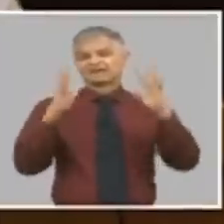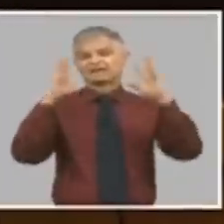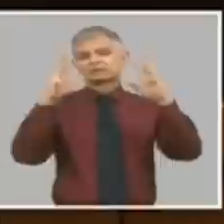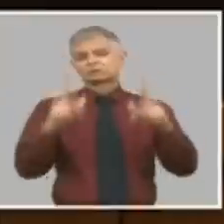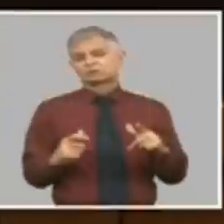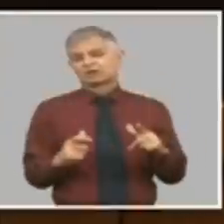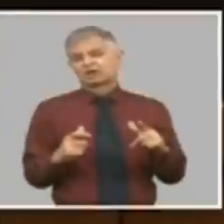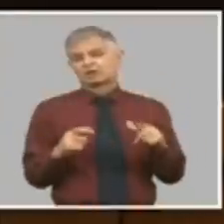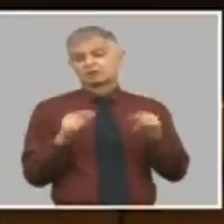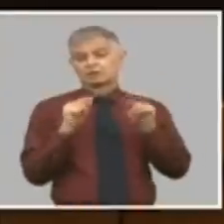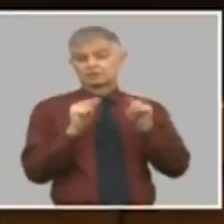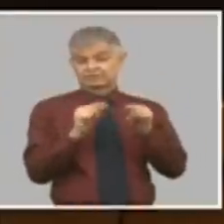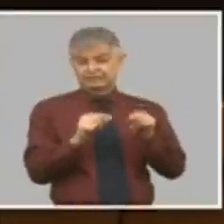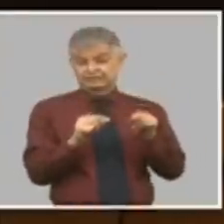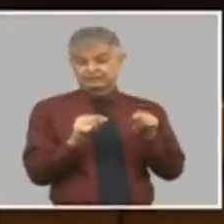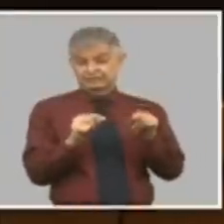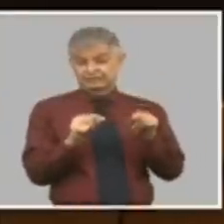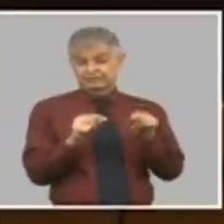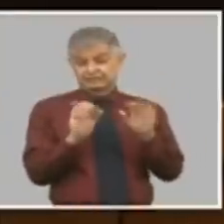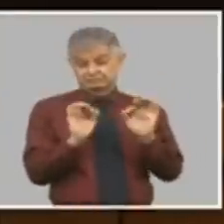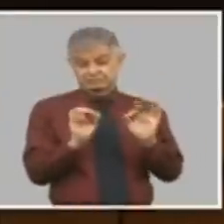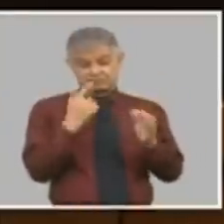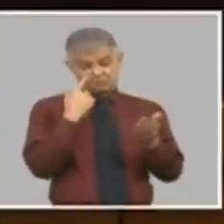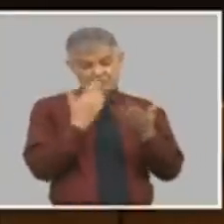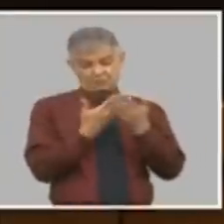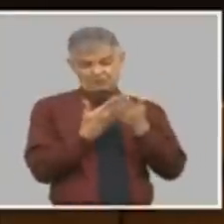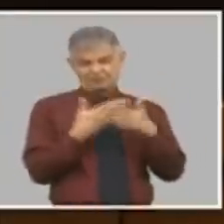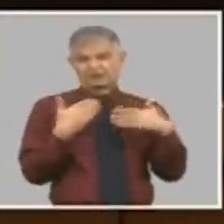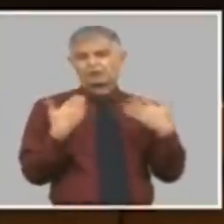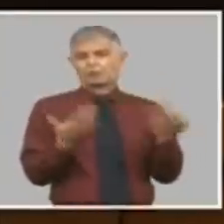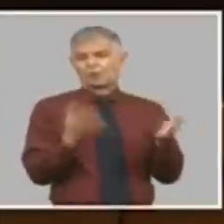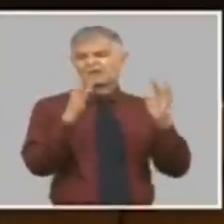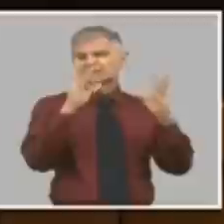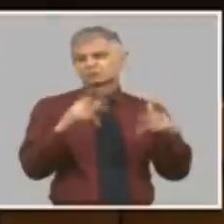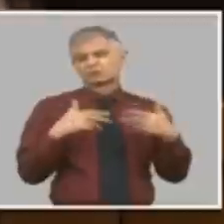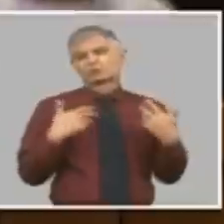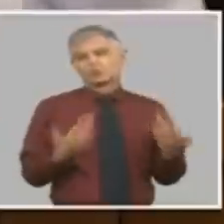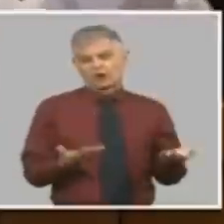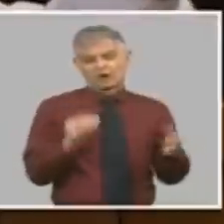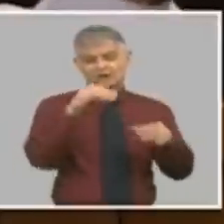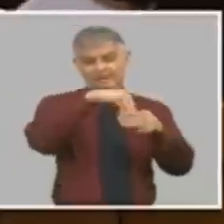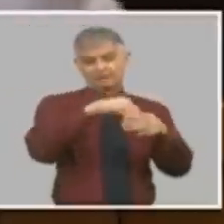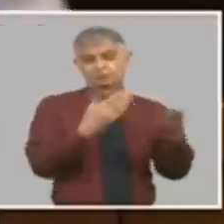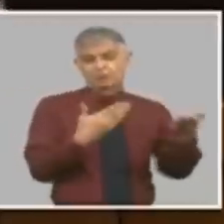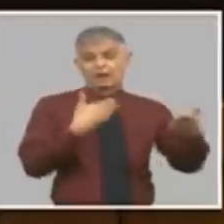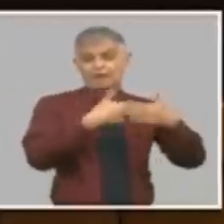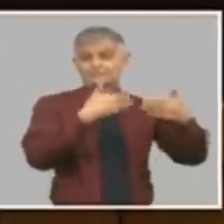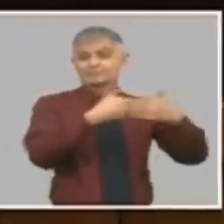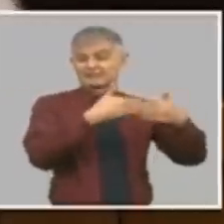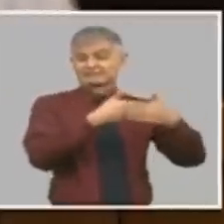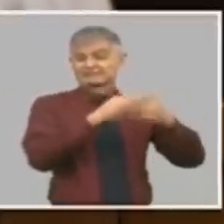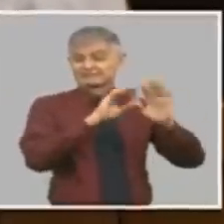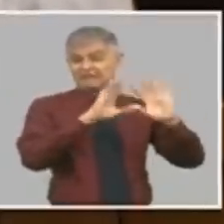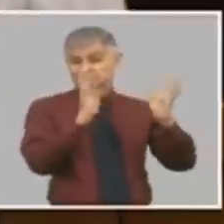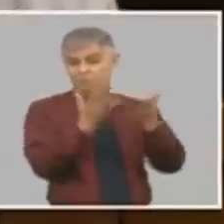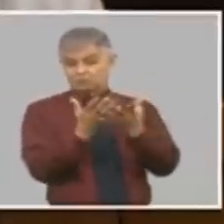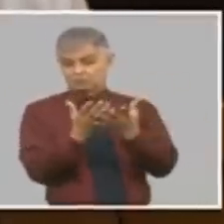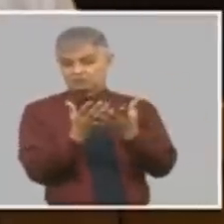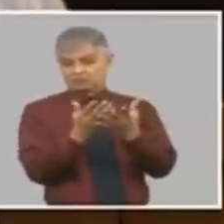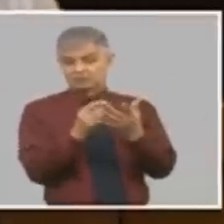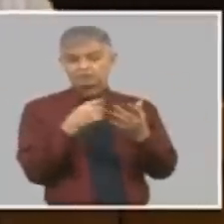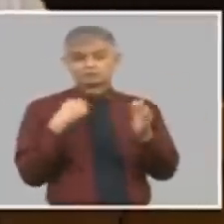de ese ejercicio en el sistema empresarial bueno ese ejercicio lo hicimos con el plan de este año